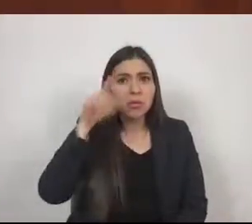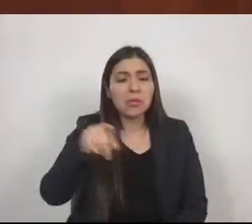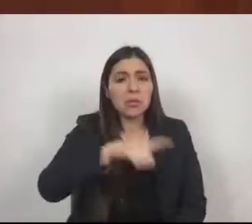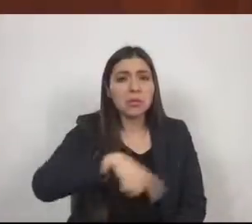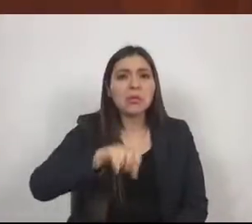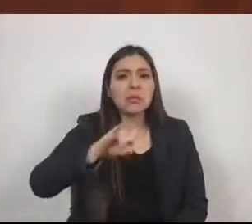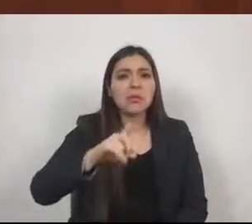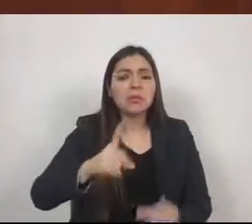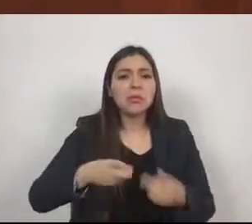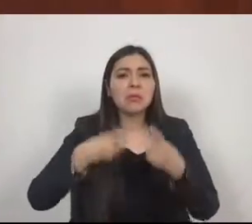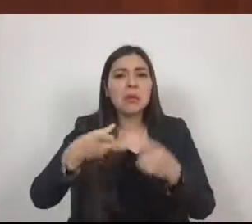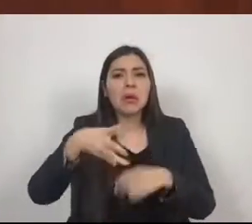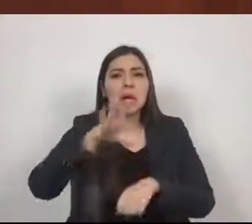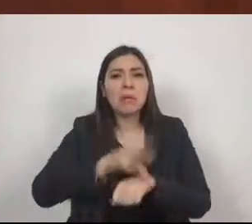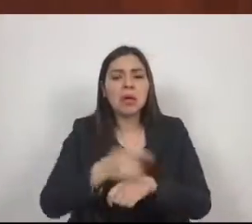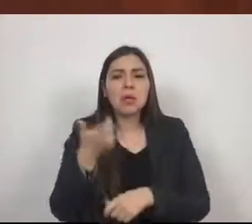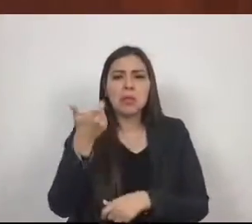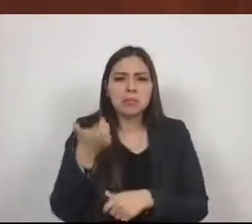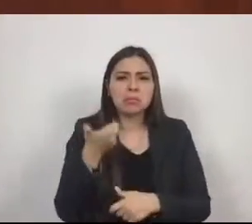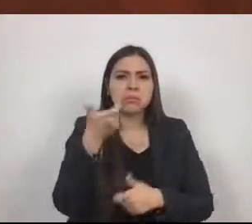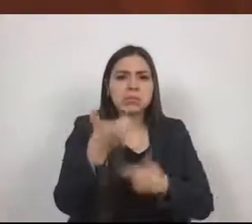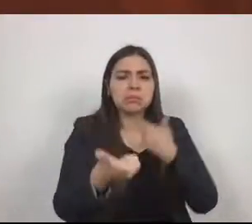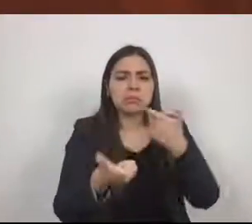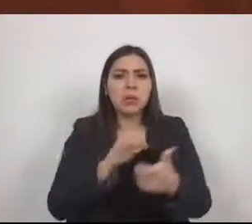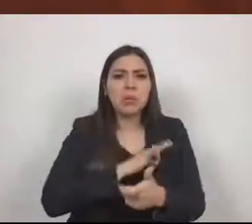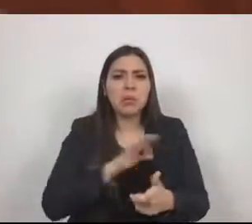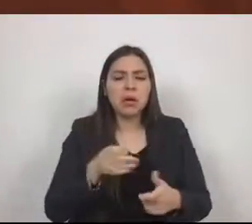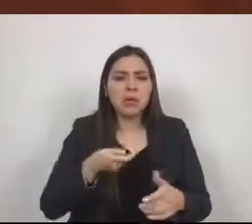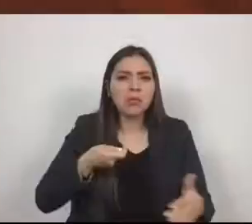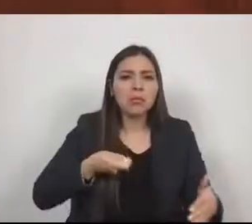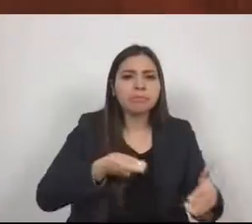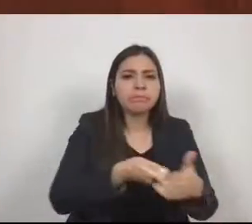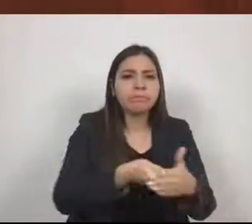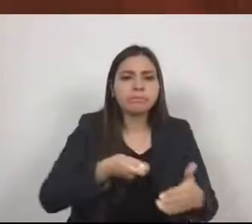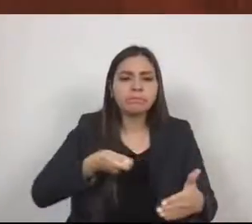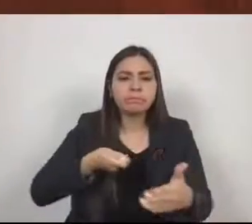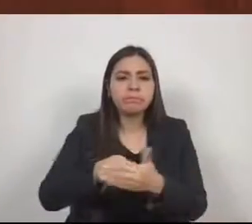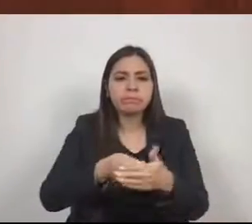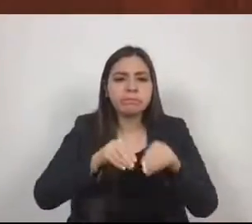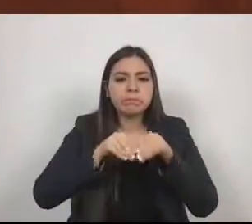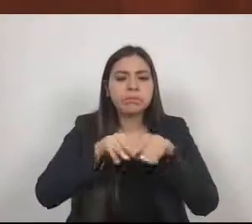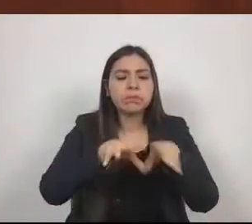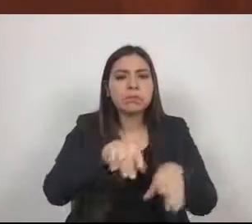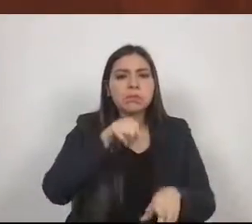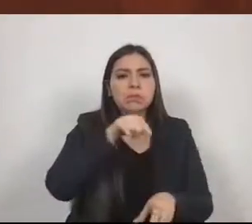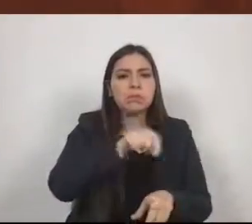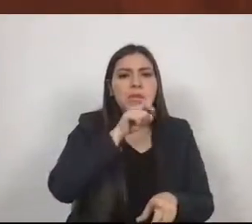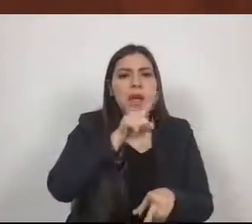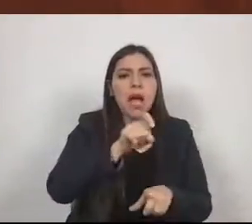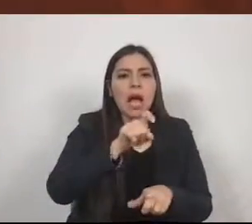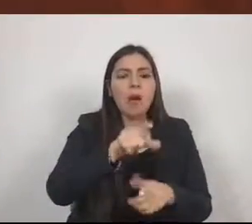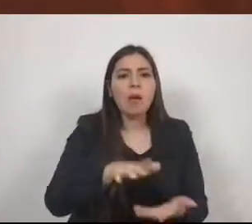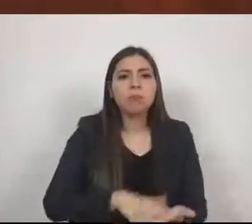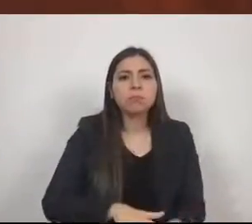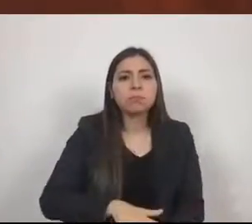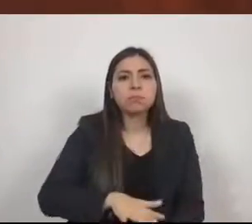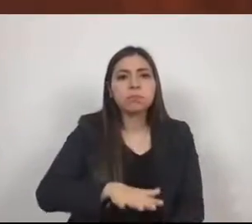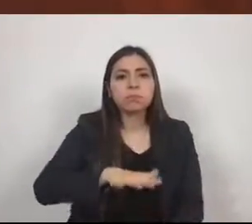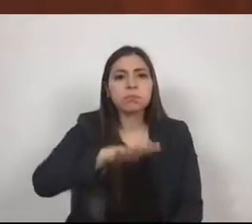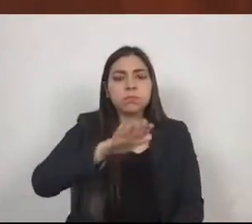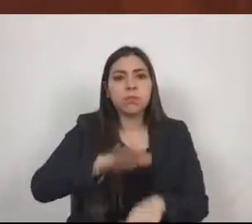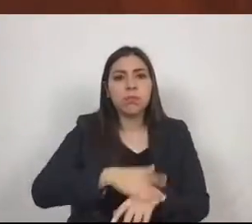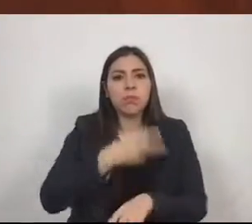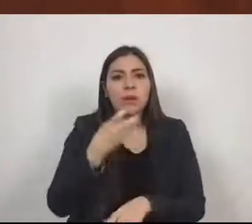conectarse directamente los drenajes a la presa Madil y por eso se llena de